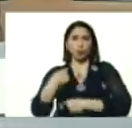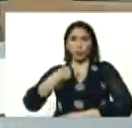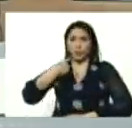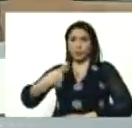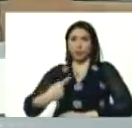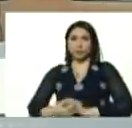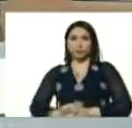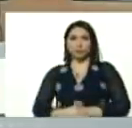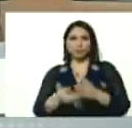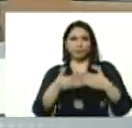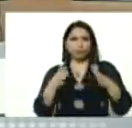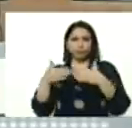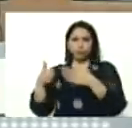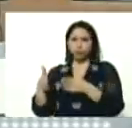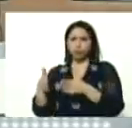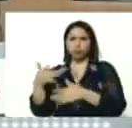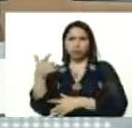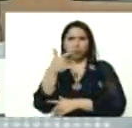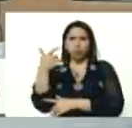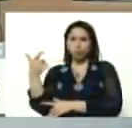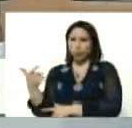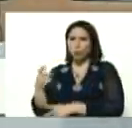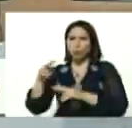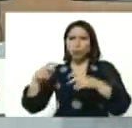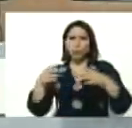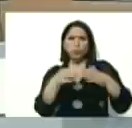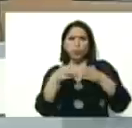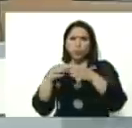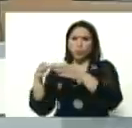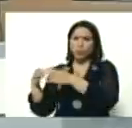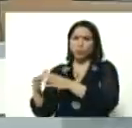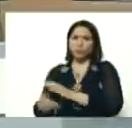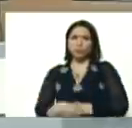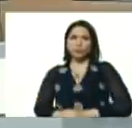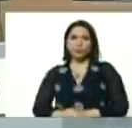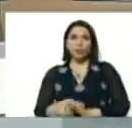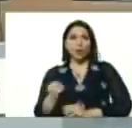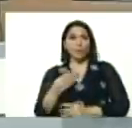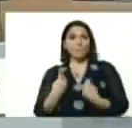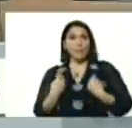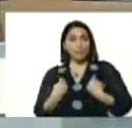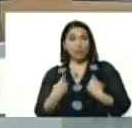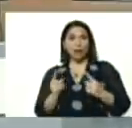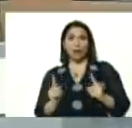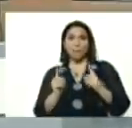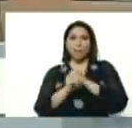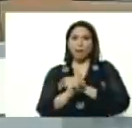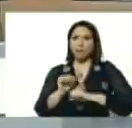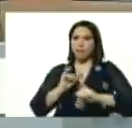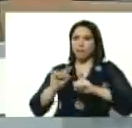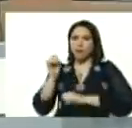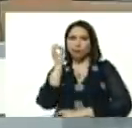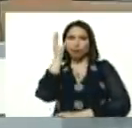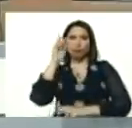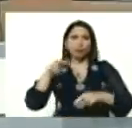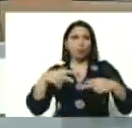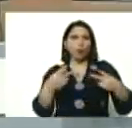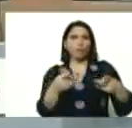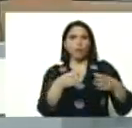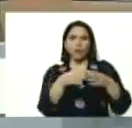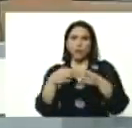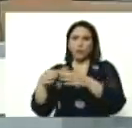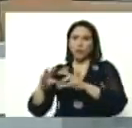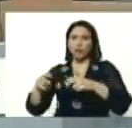ampliado, busquemos, nuevos sectores, porque la vida, va cambiando, es dinámica, surgen nuevos sectores, nuevos